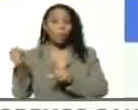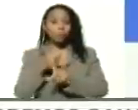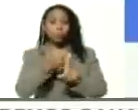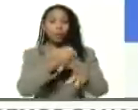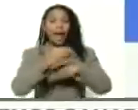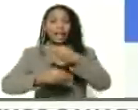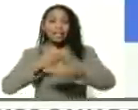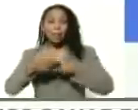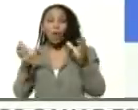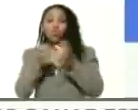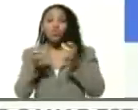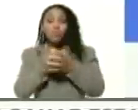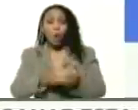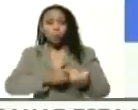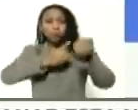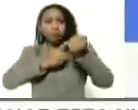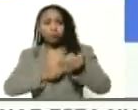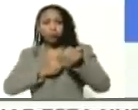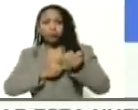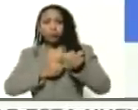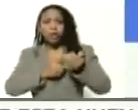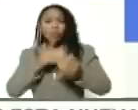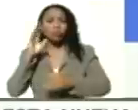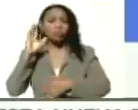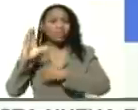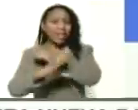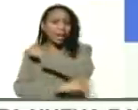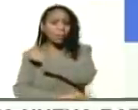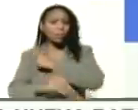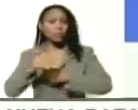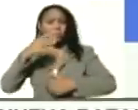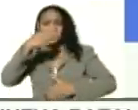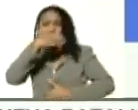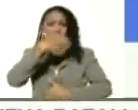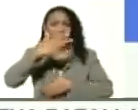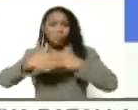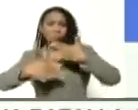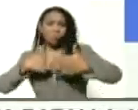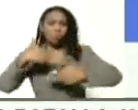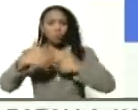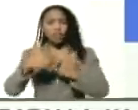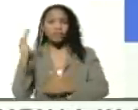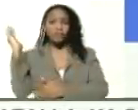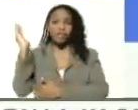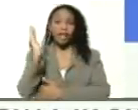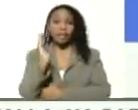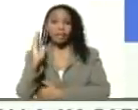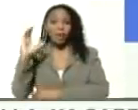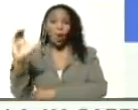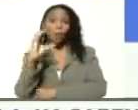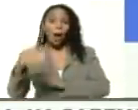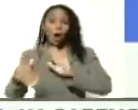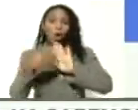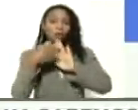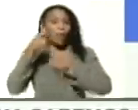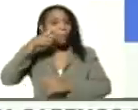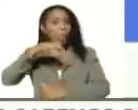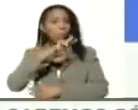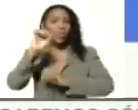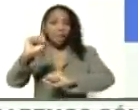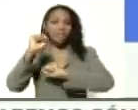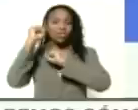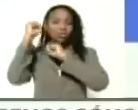por grupos armados irregulares y criminales provenientes de Colombia contra la población de la Victoria,